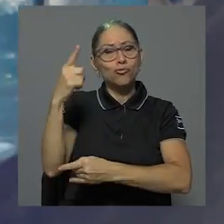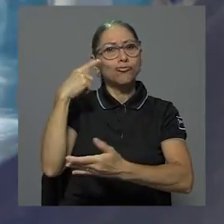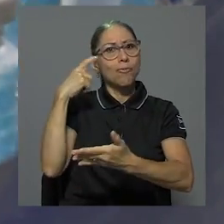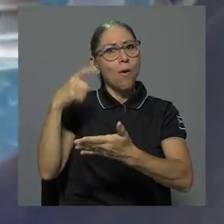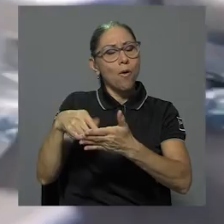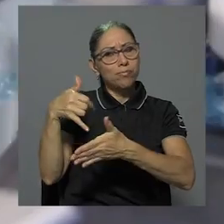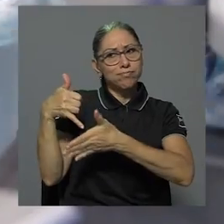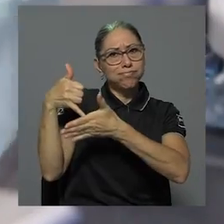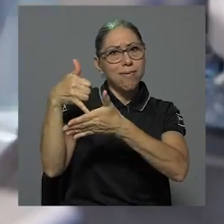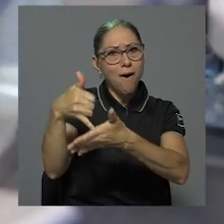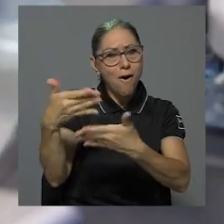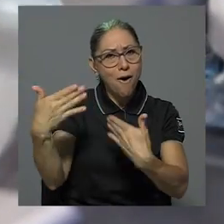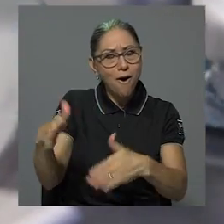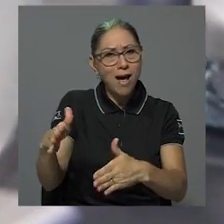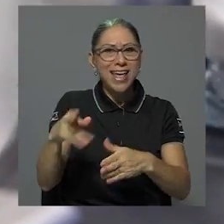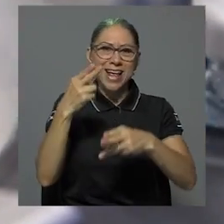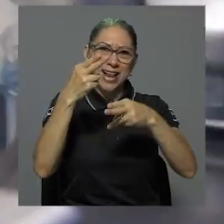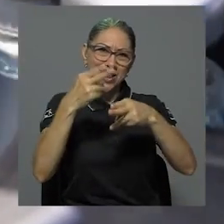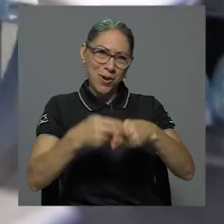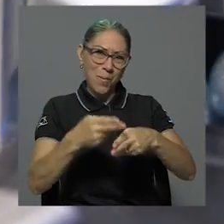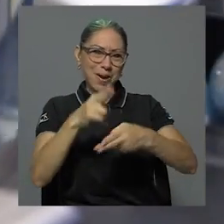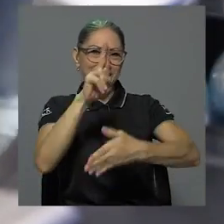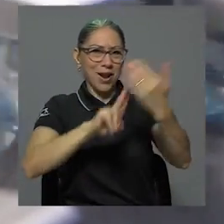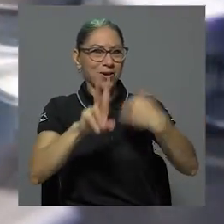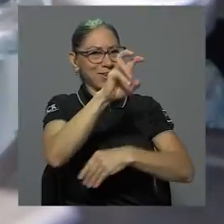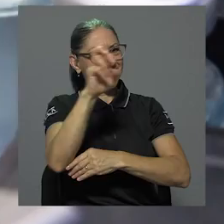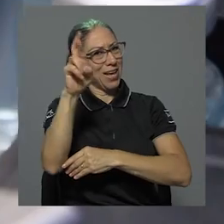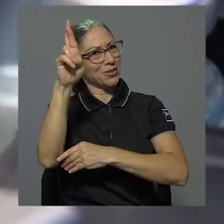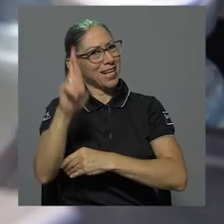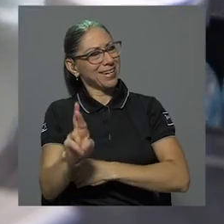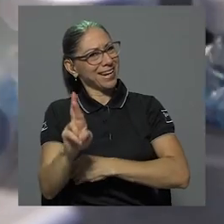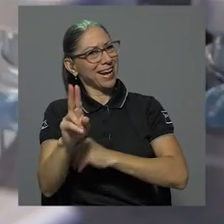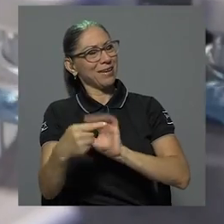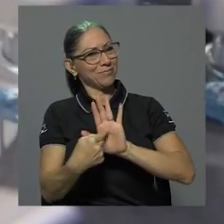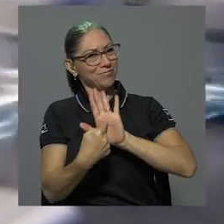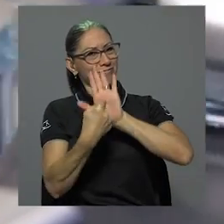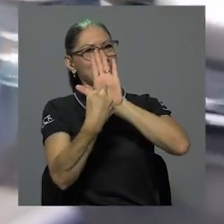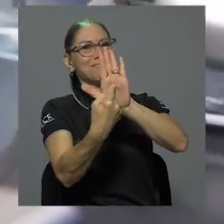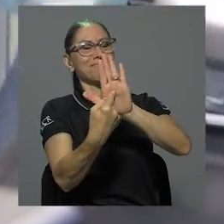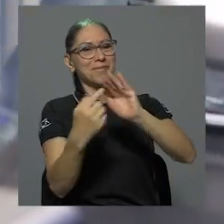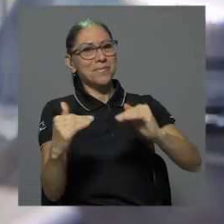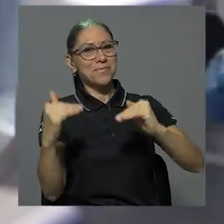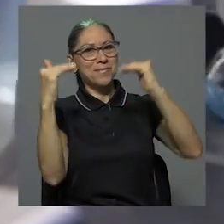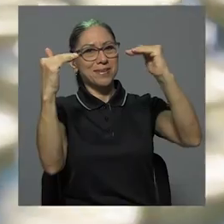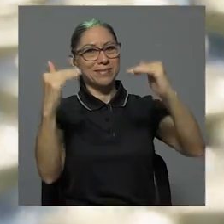distinción y por poner el nombre de la Universidad de Costa Rica en alto.